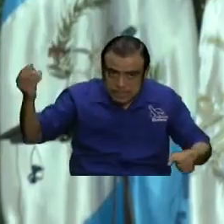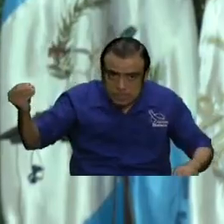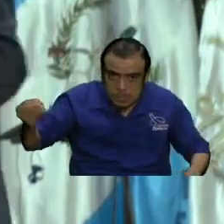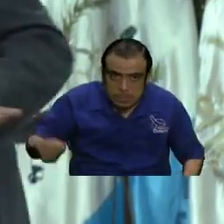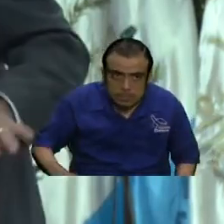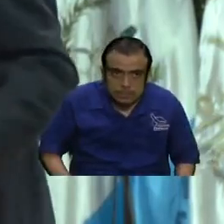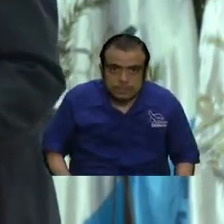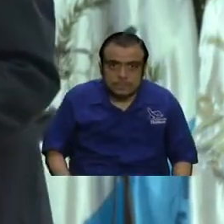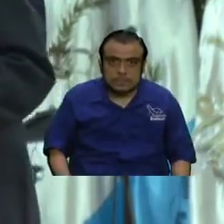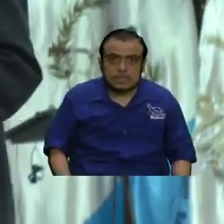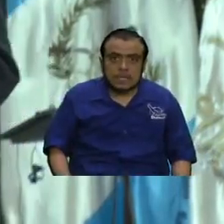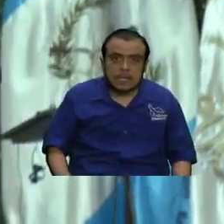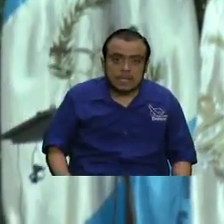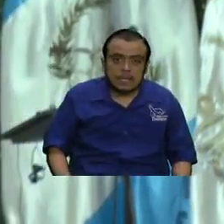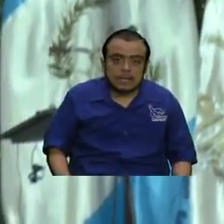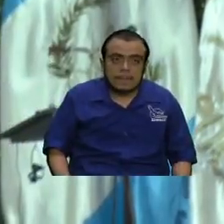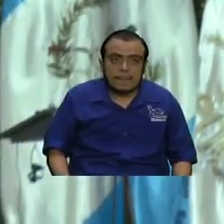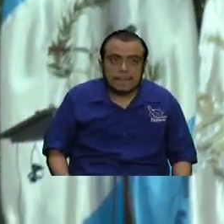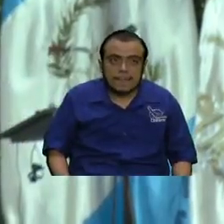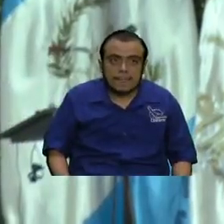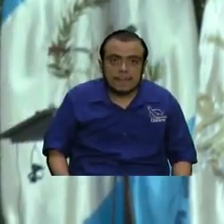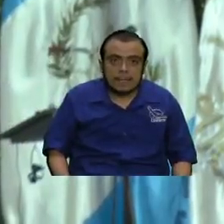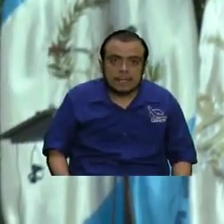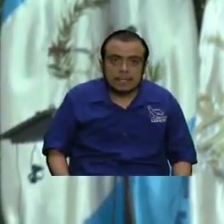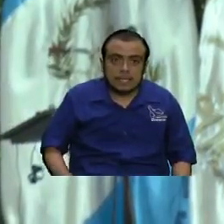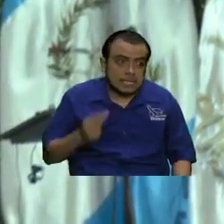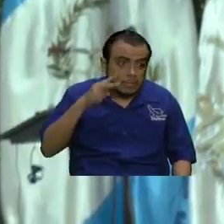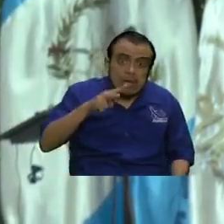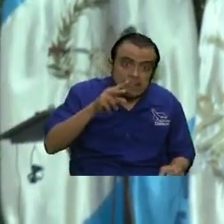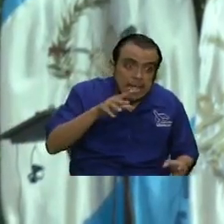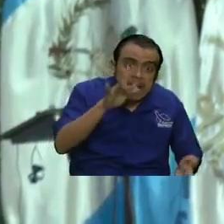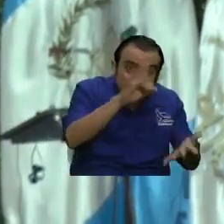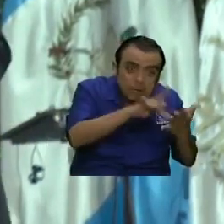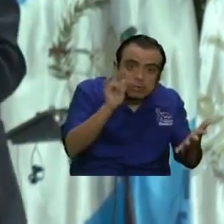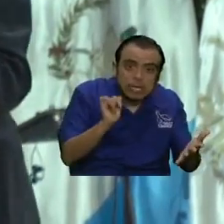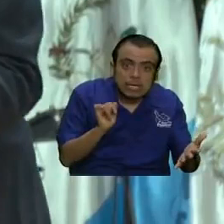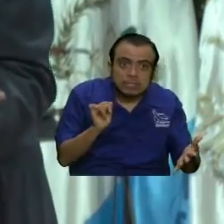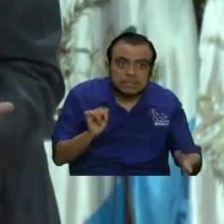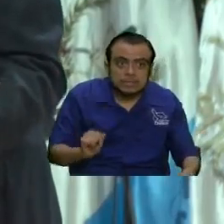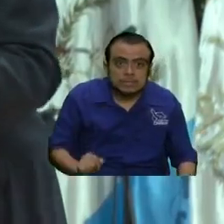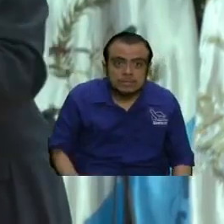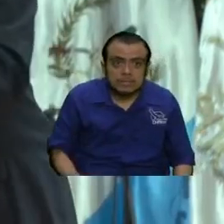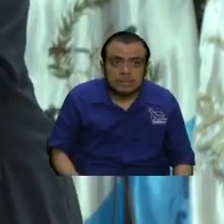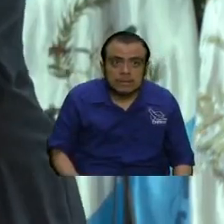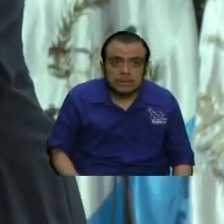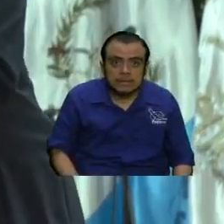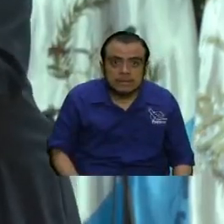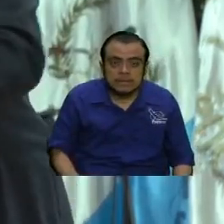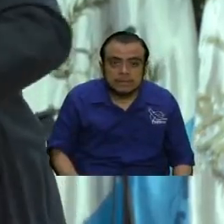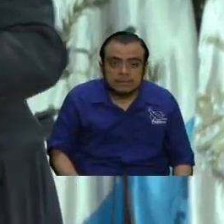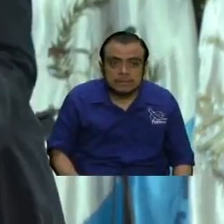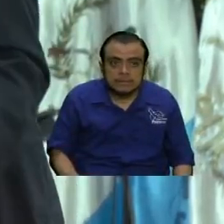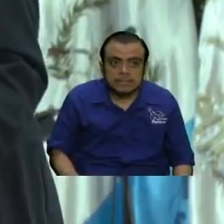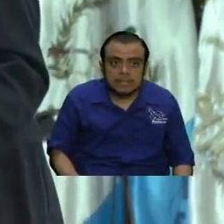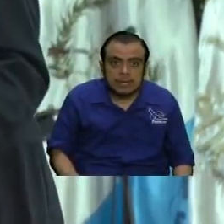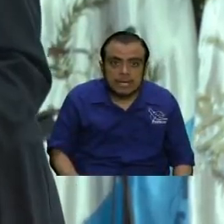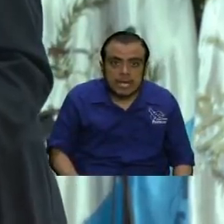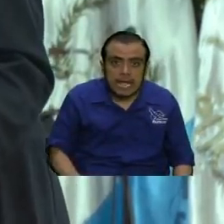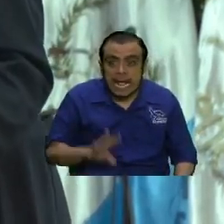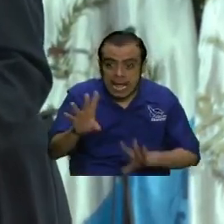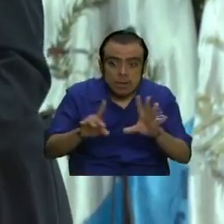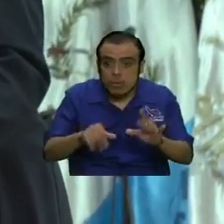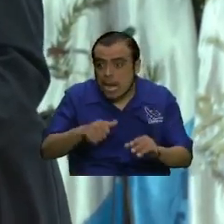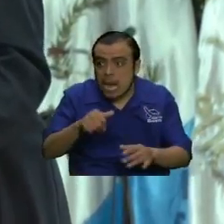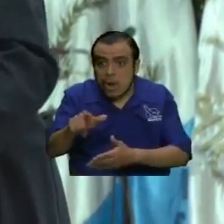un montón de cosas pero no ese no es el tema pero es física algunos dicen que el triángulo del diablo el triángulo de las bermudas es otra puerta